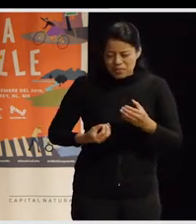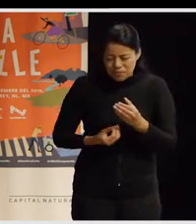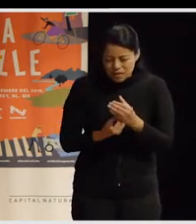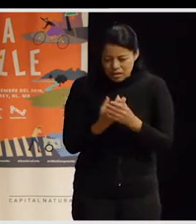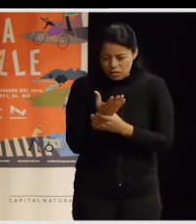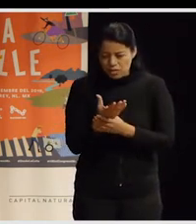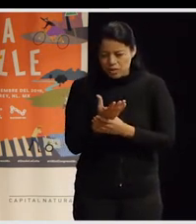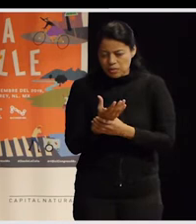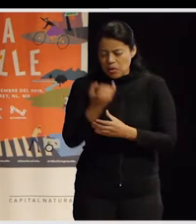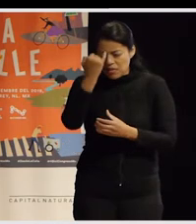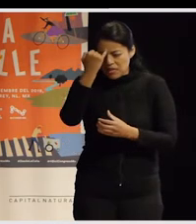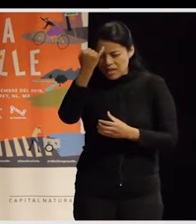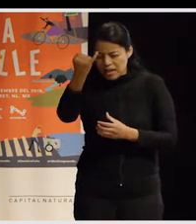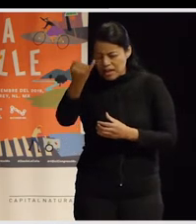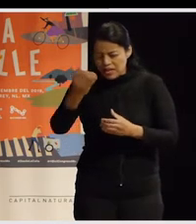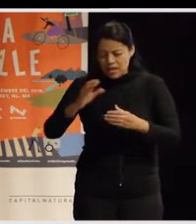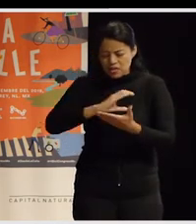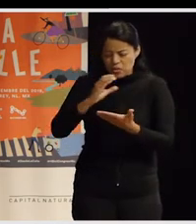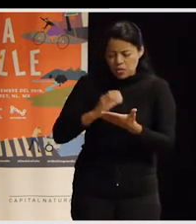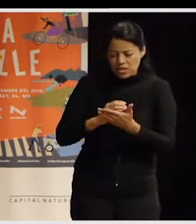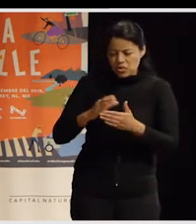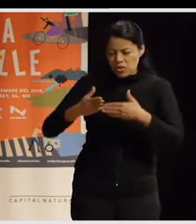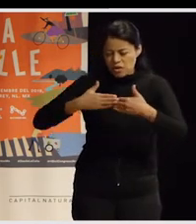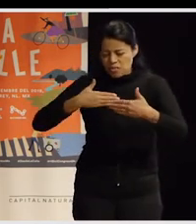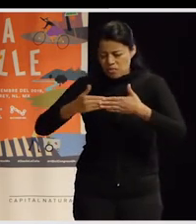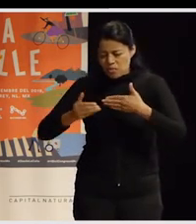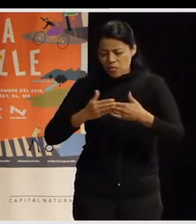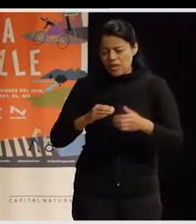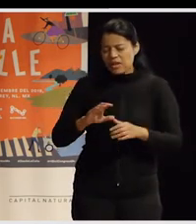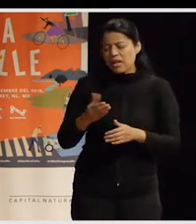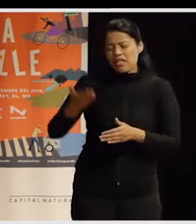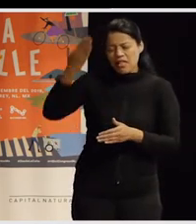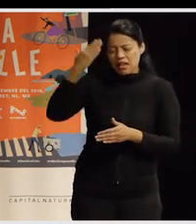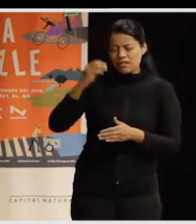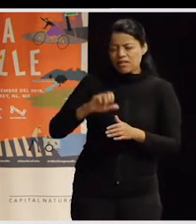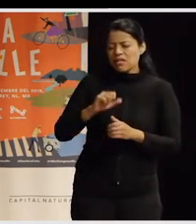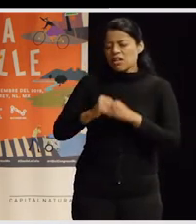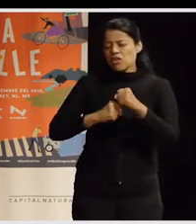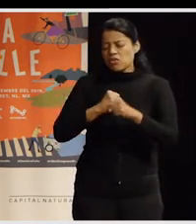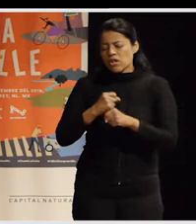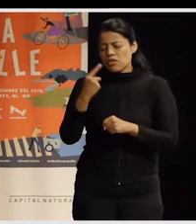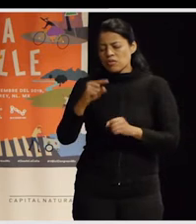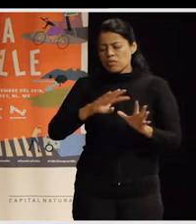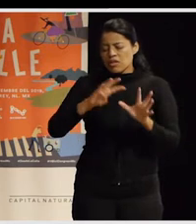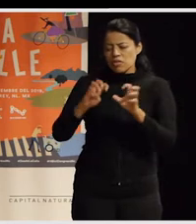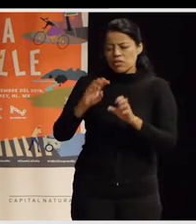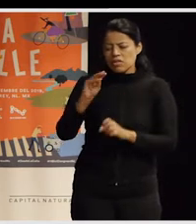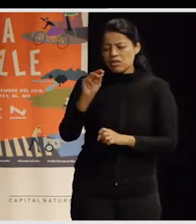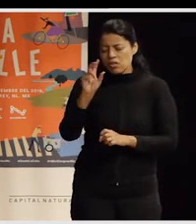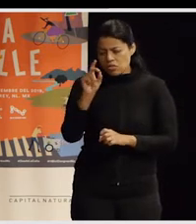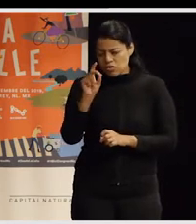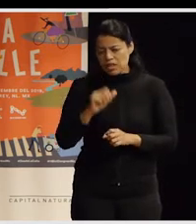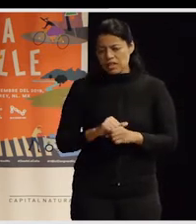idea de la ciudad moderna en los años 30 que luego se ha desarrollado en toda esta ciudad tonificada, ¿no?, que se dividen las